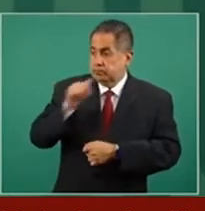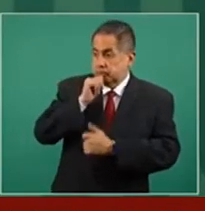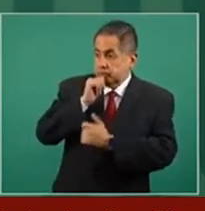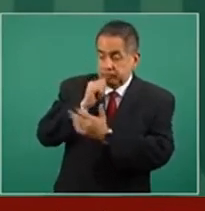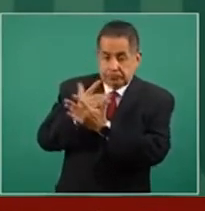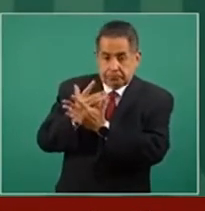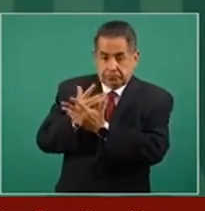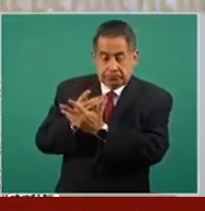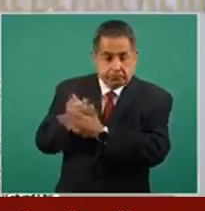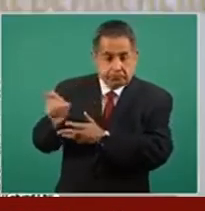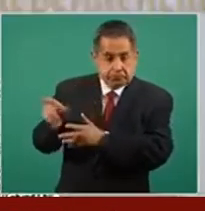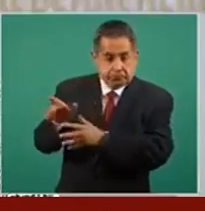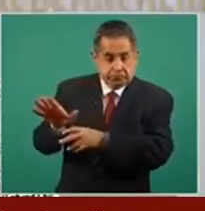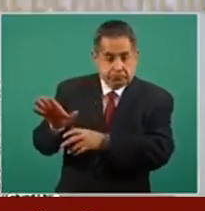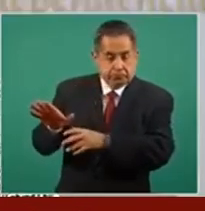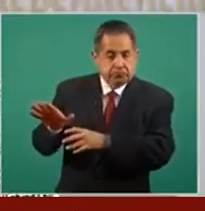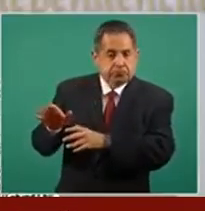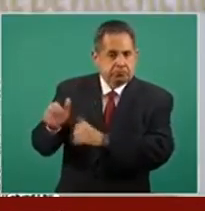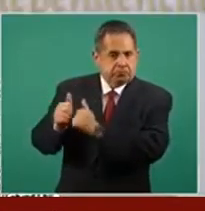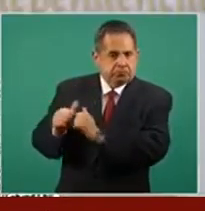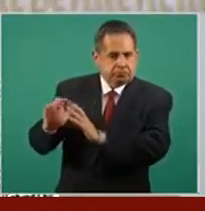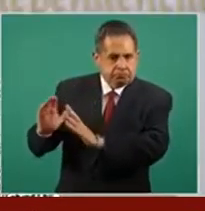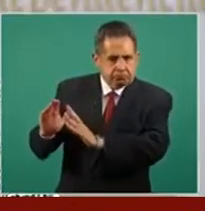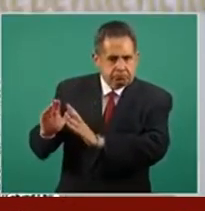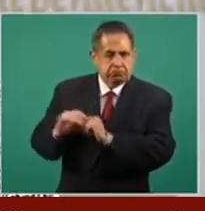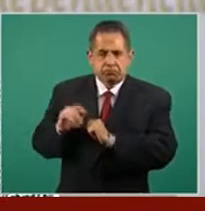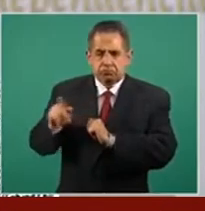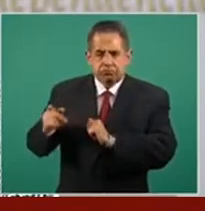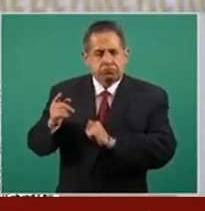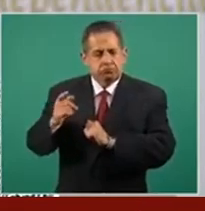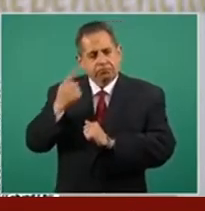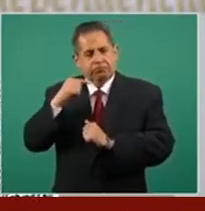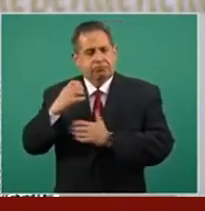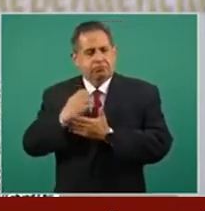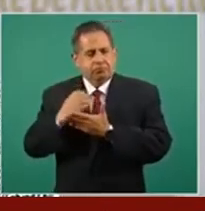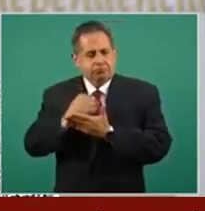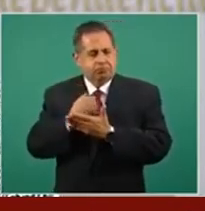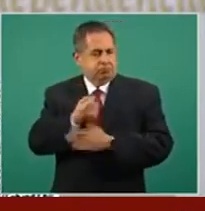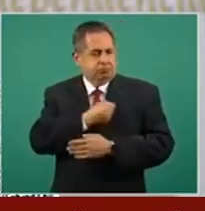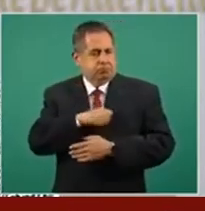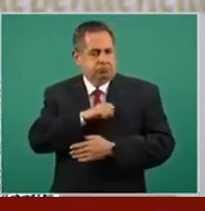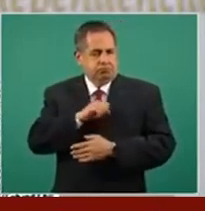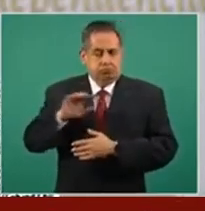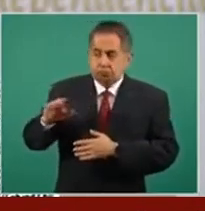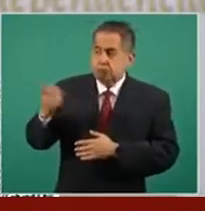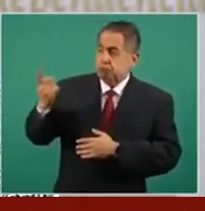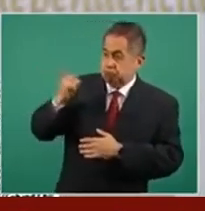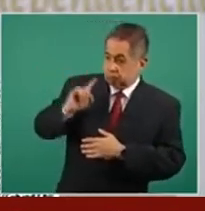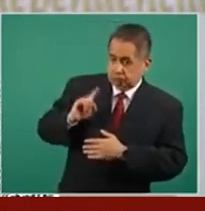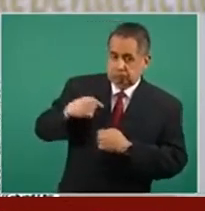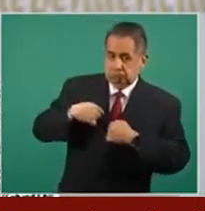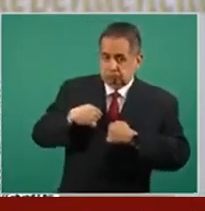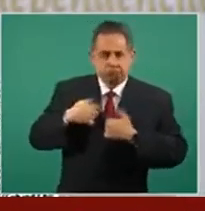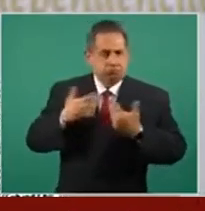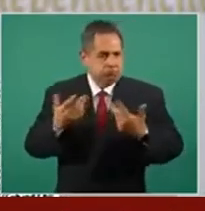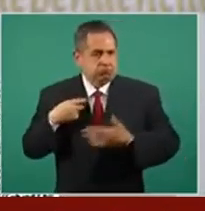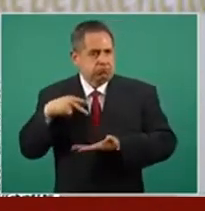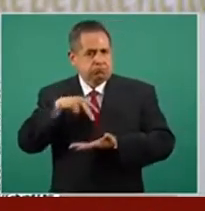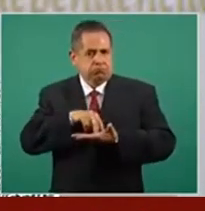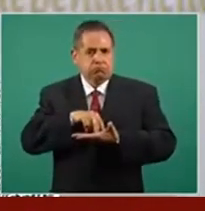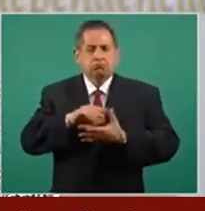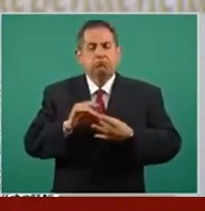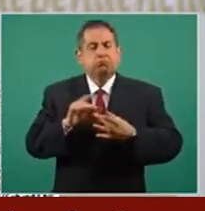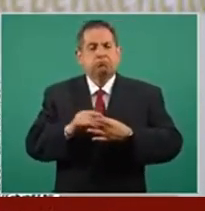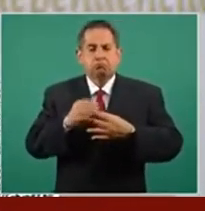en aislamiento y atendiendo a sus instrucciones, quisiera en